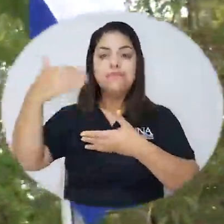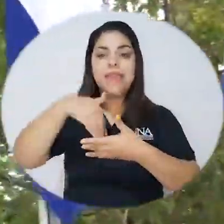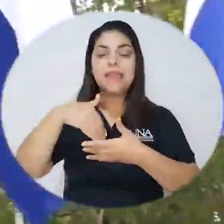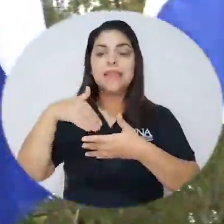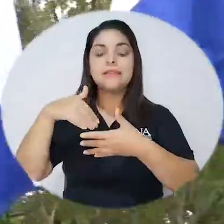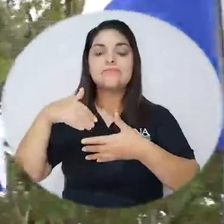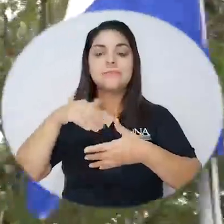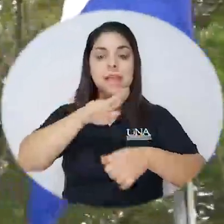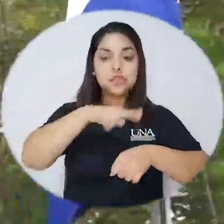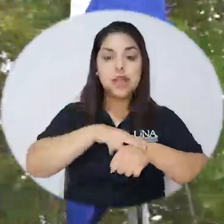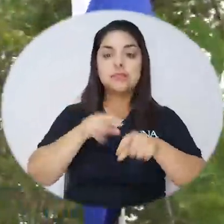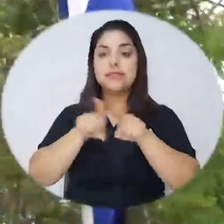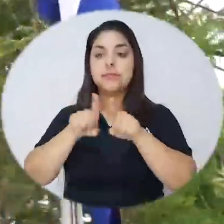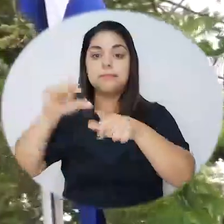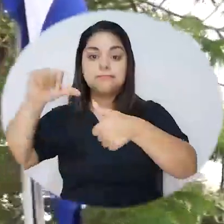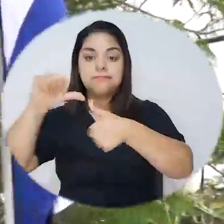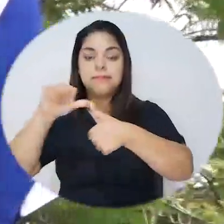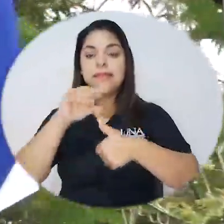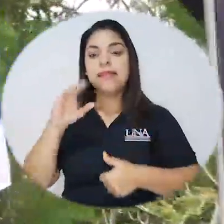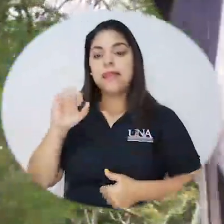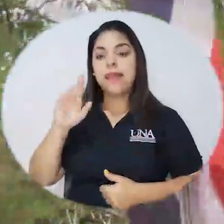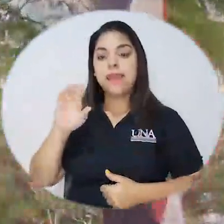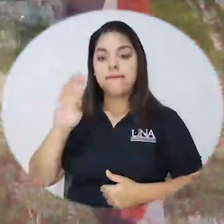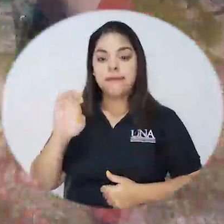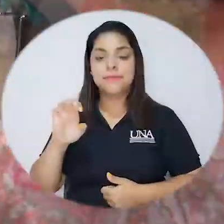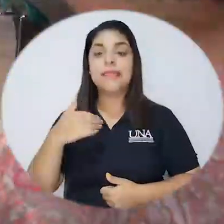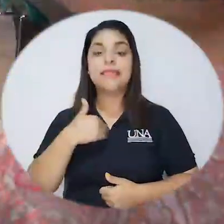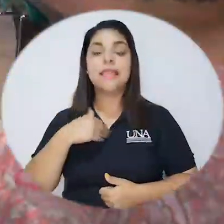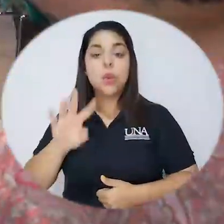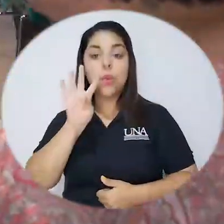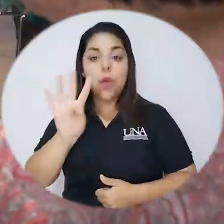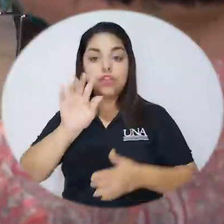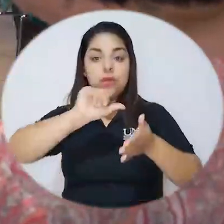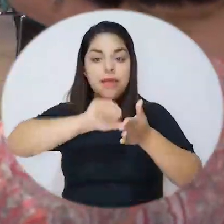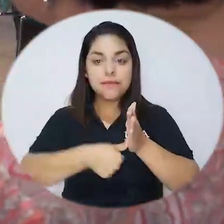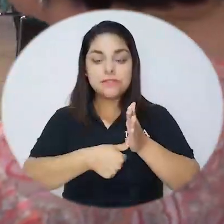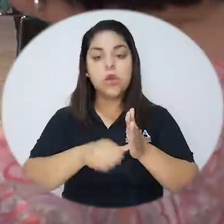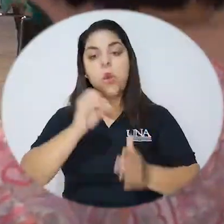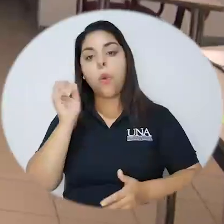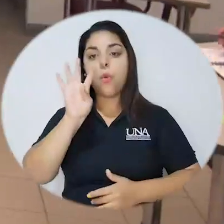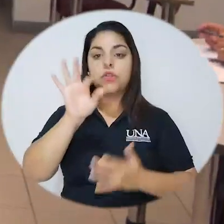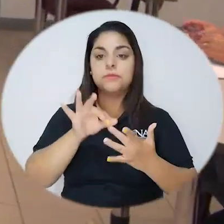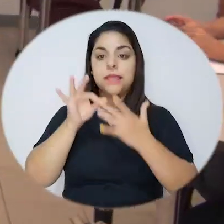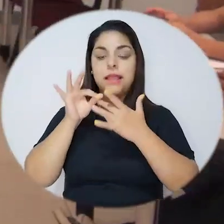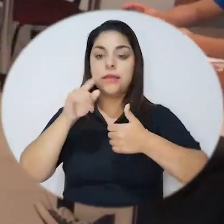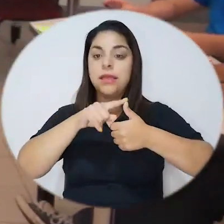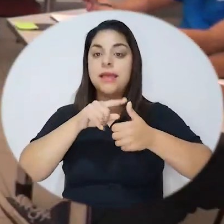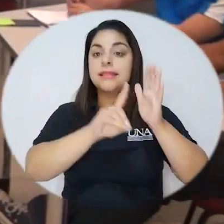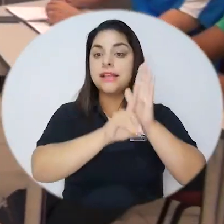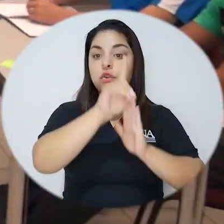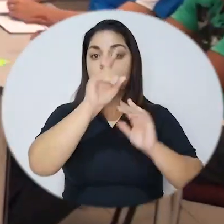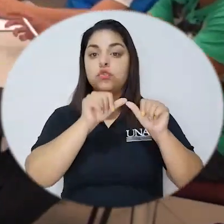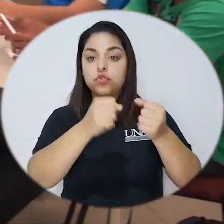como de la región centroamericana y del Caribe. Es un programa que cuenta con cuatro énfasis o cuatro especialidades. Una especialidad en